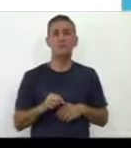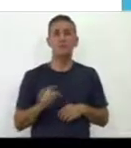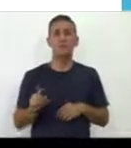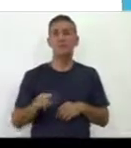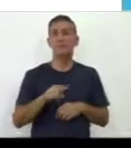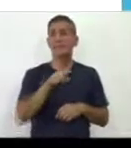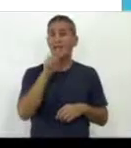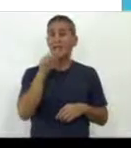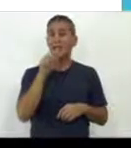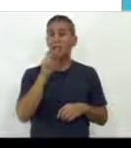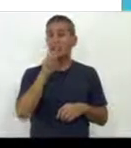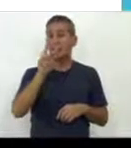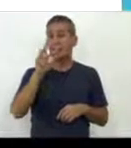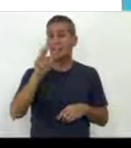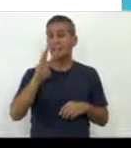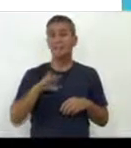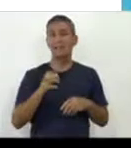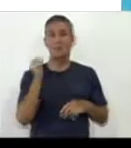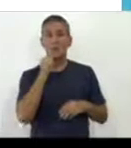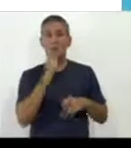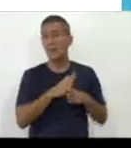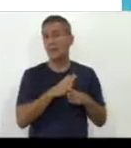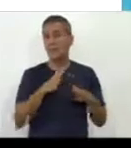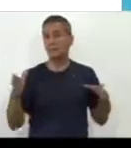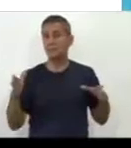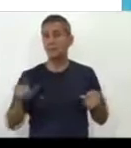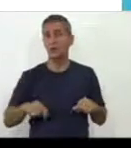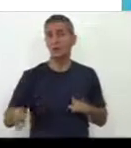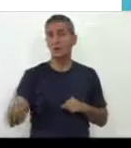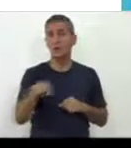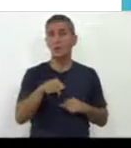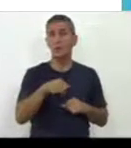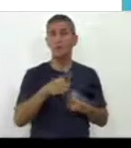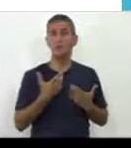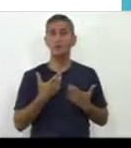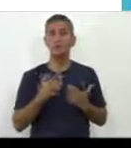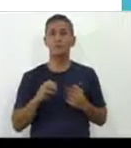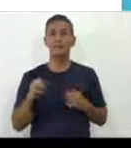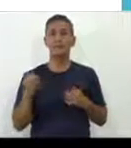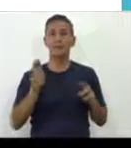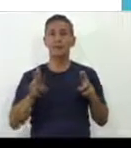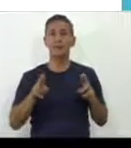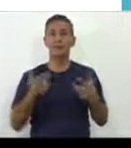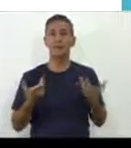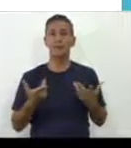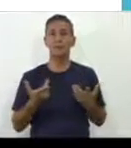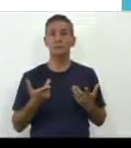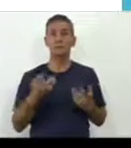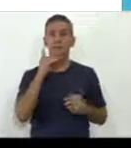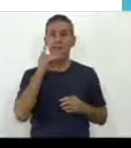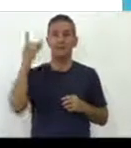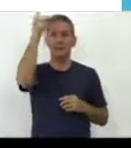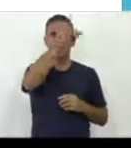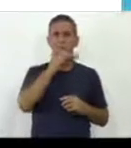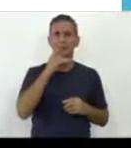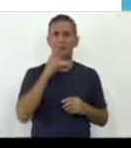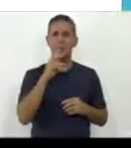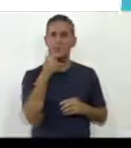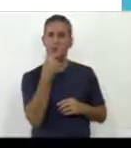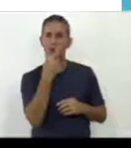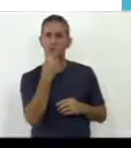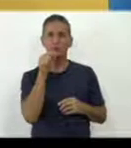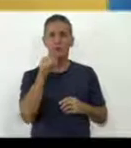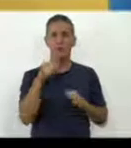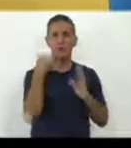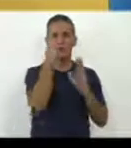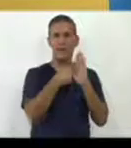elaboración y el tercero y más amplio es el que usted da solamente la orientación, describe lo que observas en